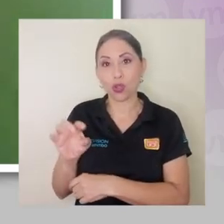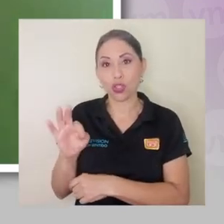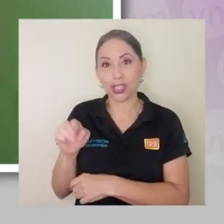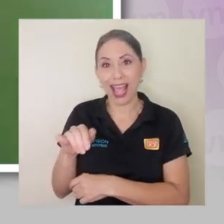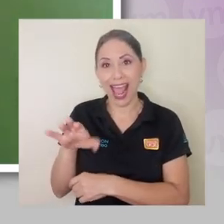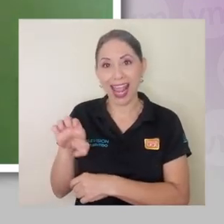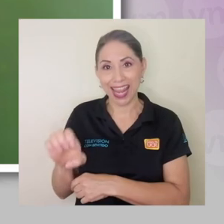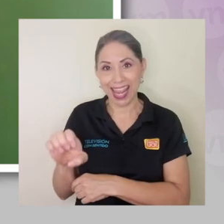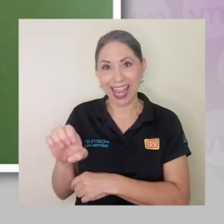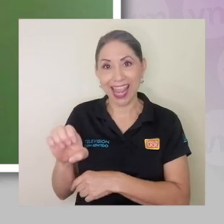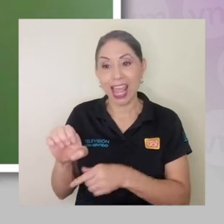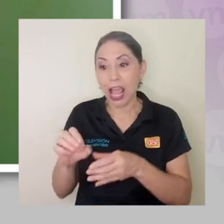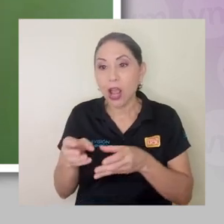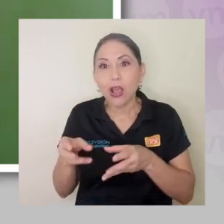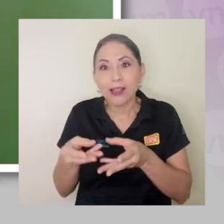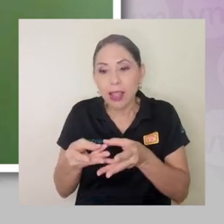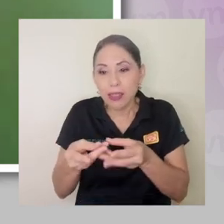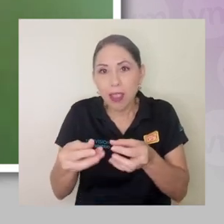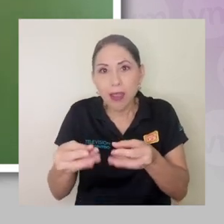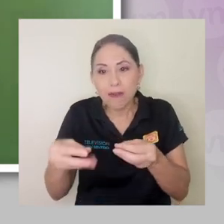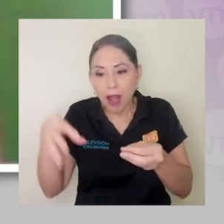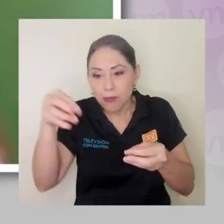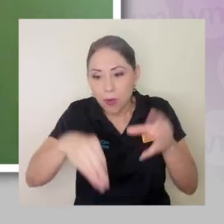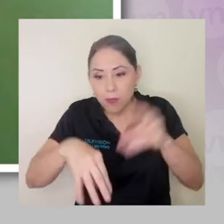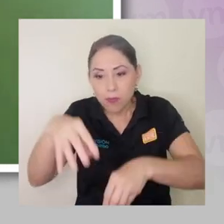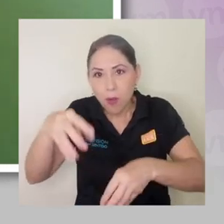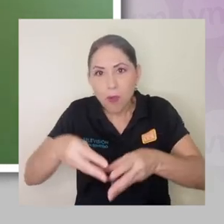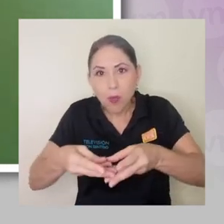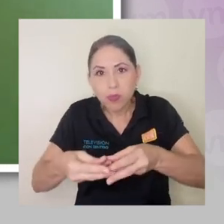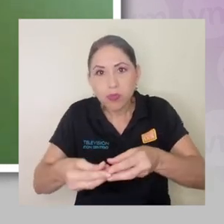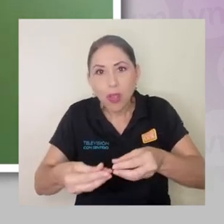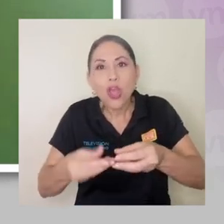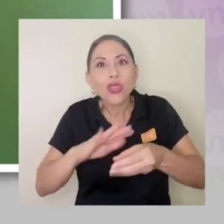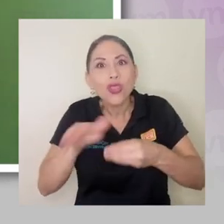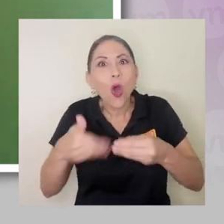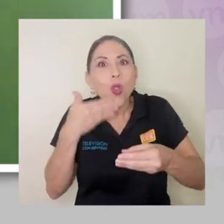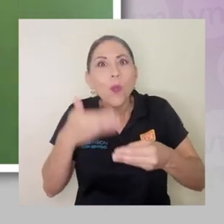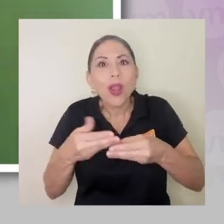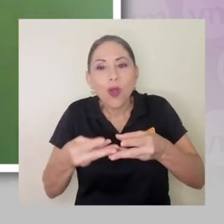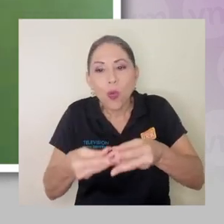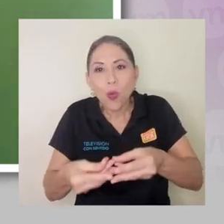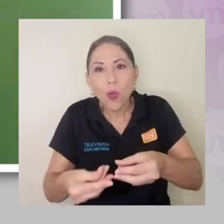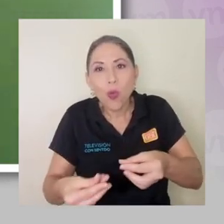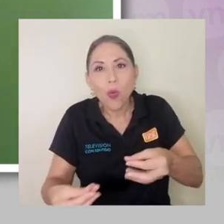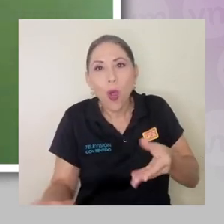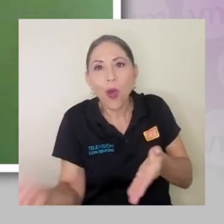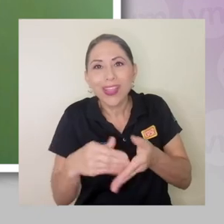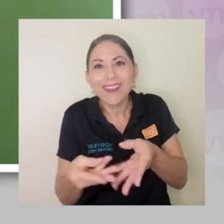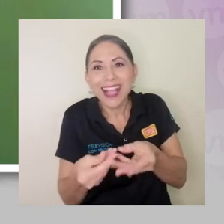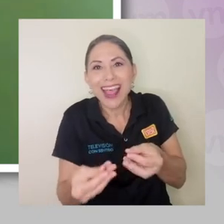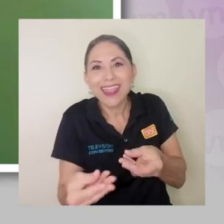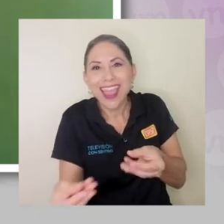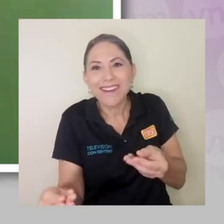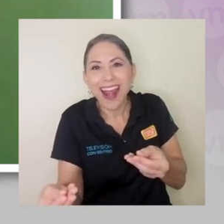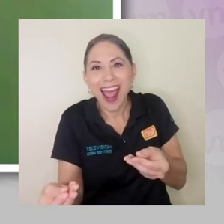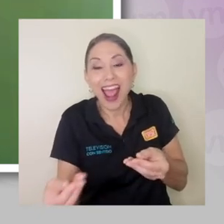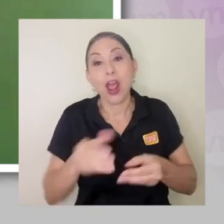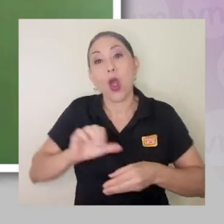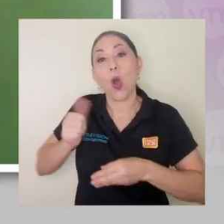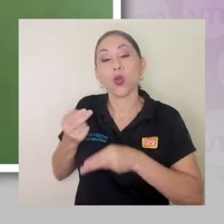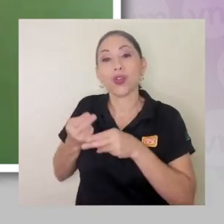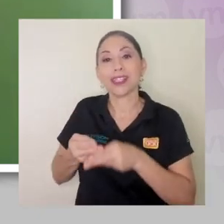y todo el alimento, por decirlo así, vuelven a la tierra, entonces, eso se puede volver a aprovechar y la parte de reposición sería